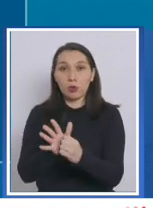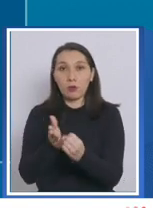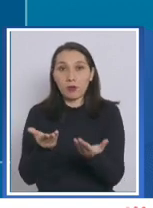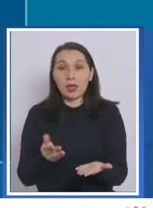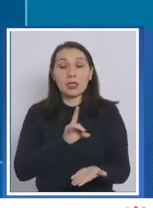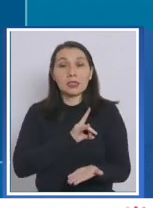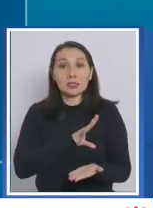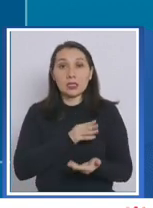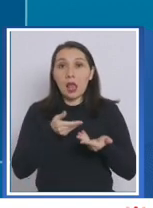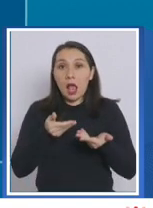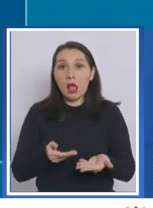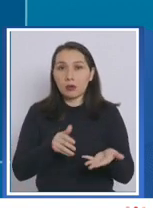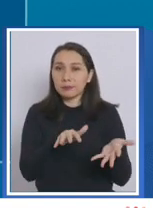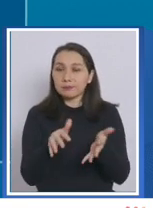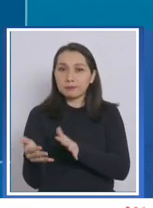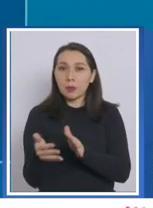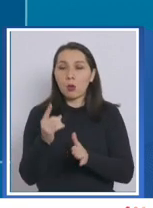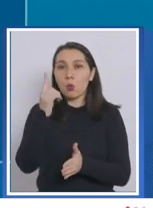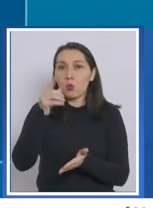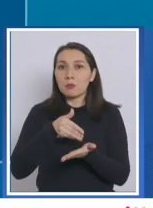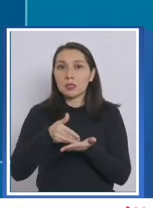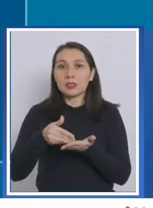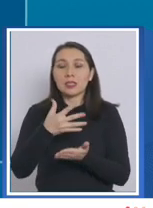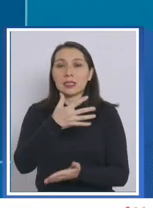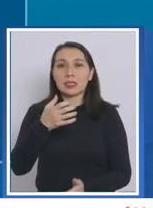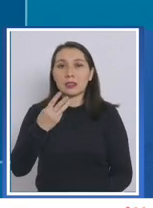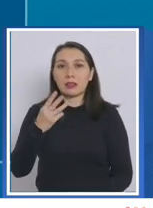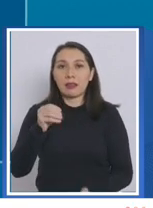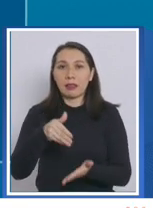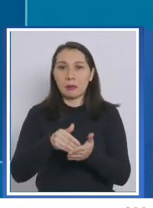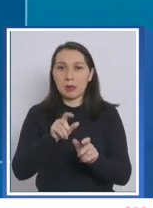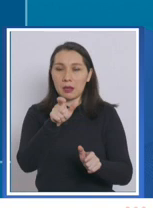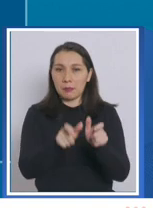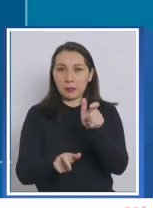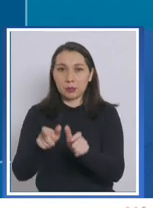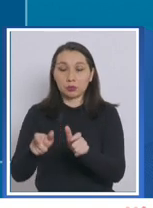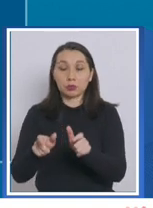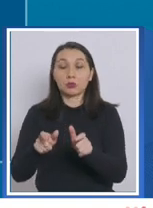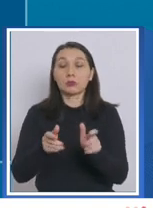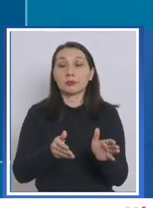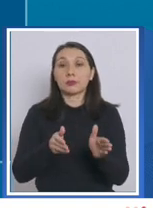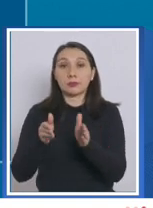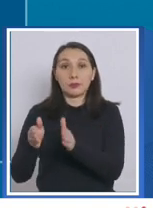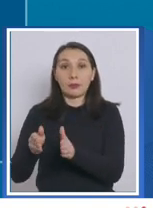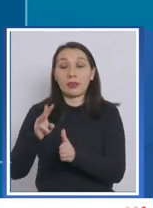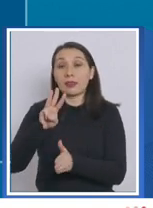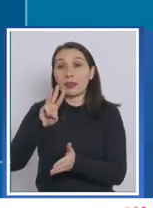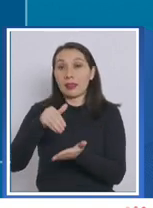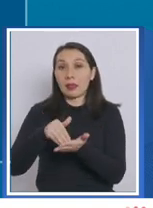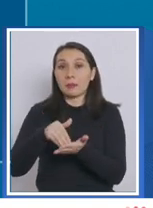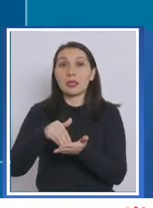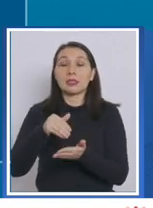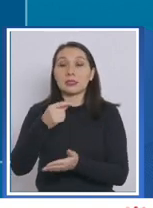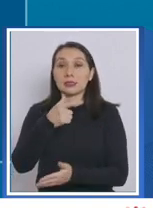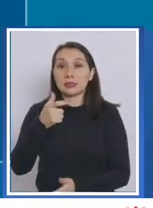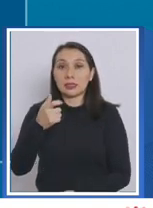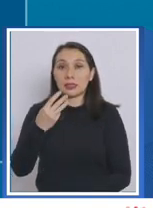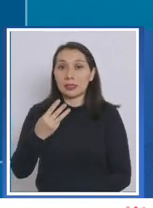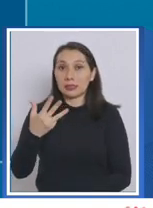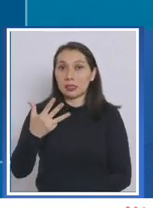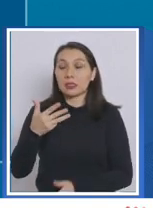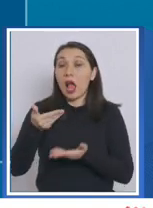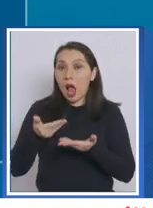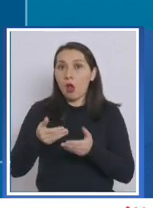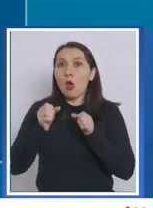alcanza aproximadamente a 1.530.000 personas, de las cuales 30.735